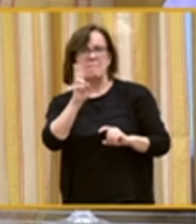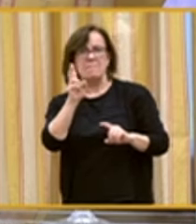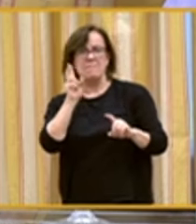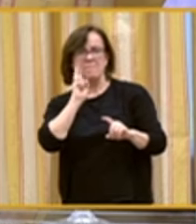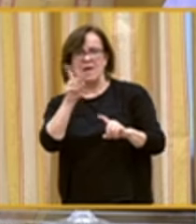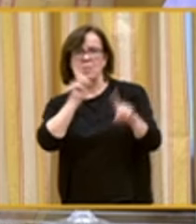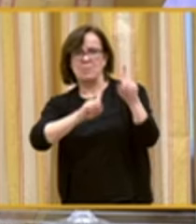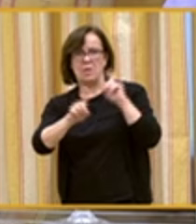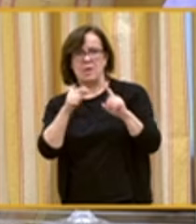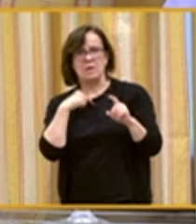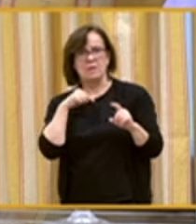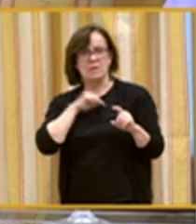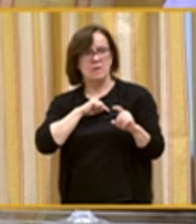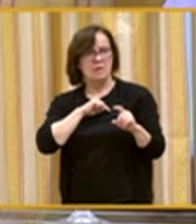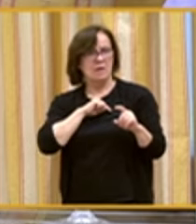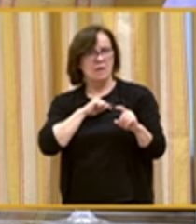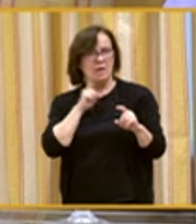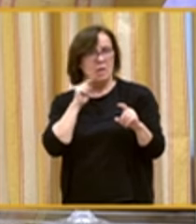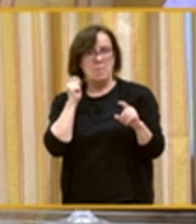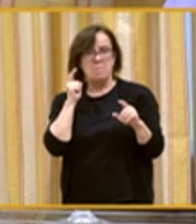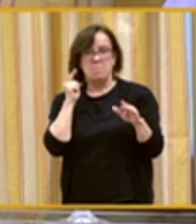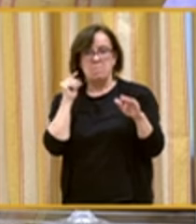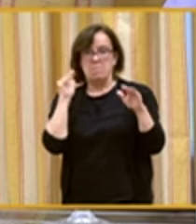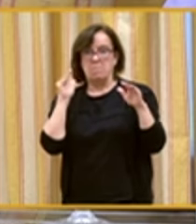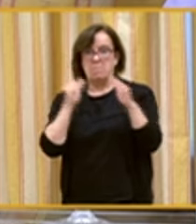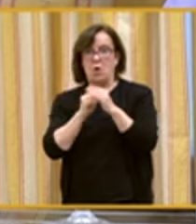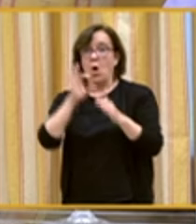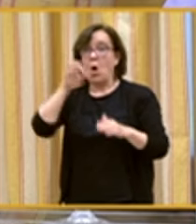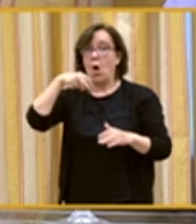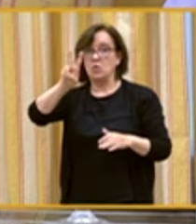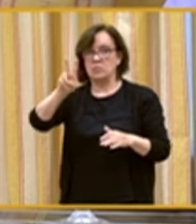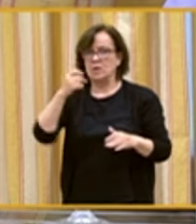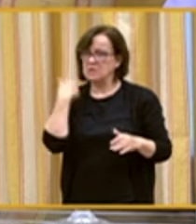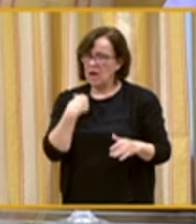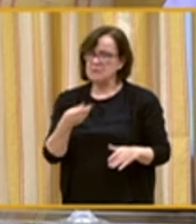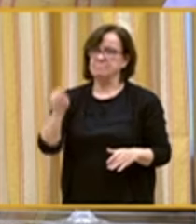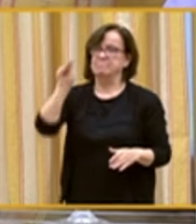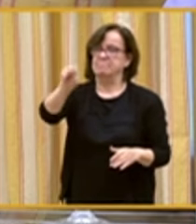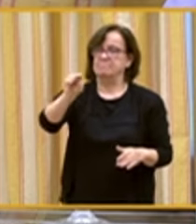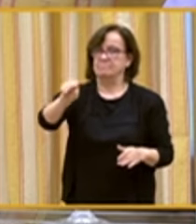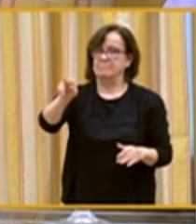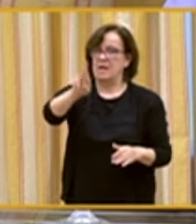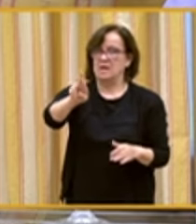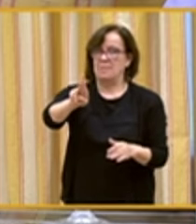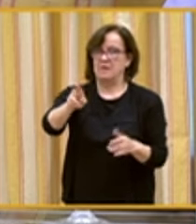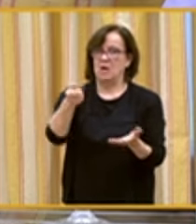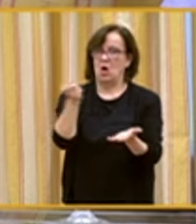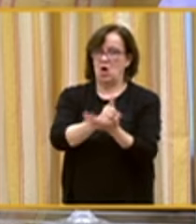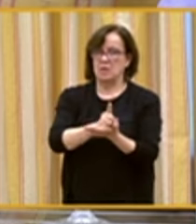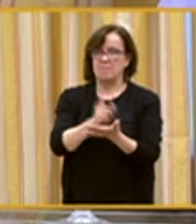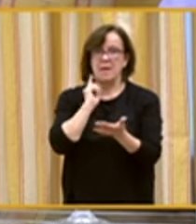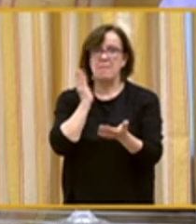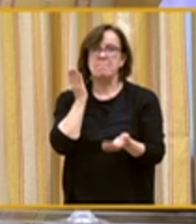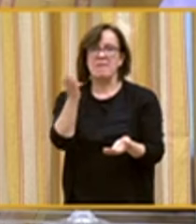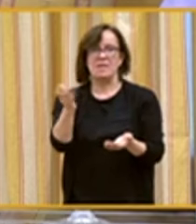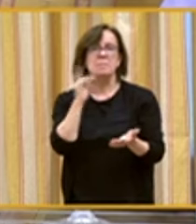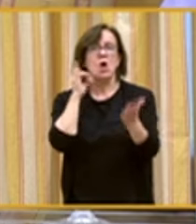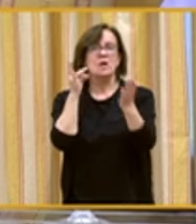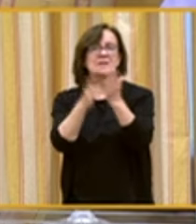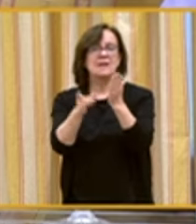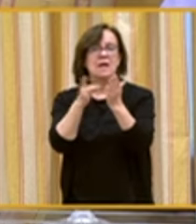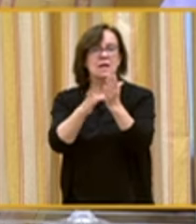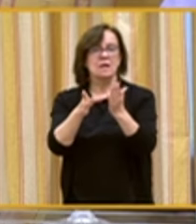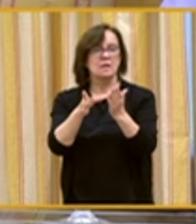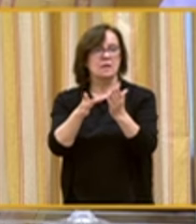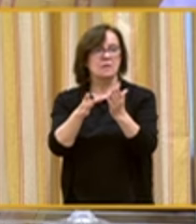Estamos estancados y Naciones Unidas lo ha vuelto a decir recientemente. Pedimos más calidad y